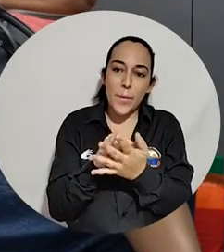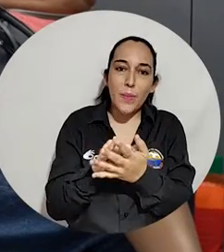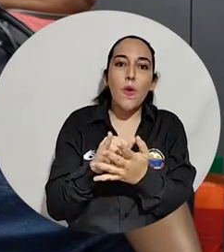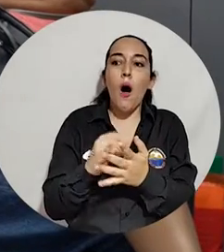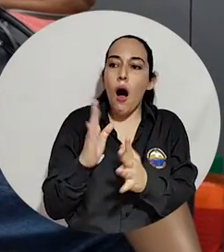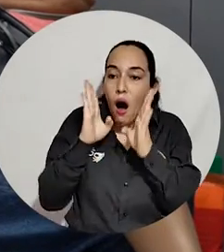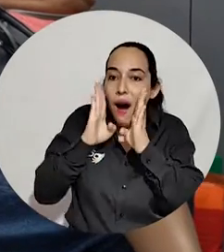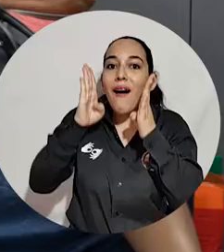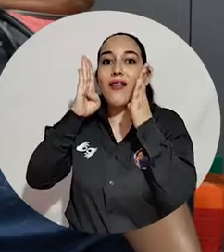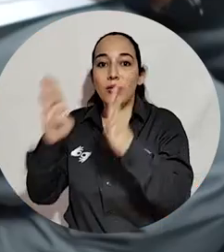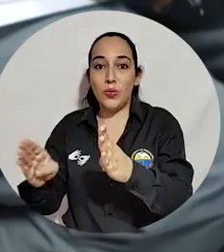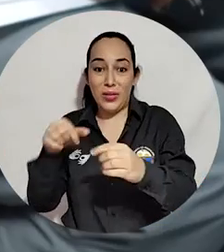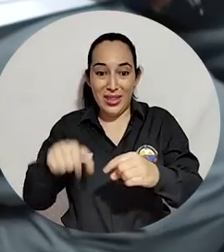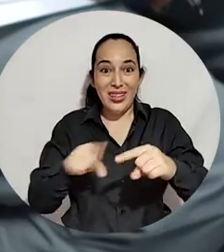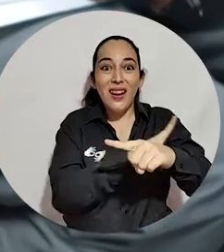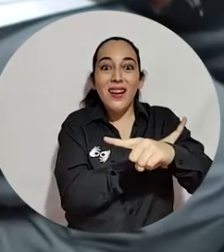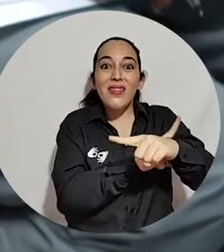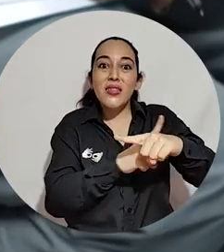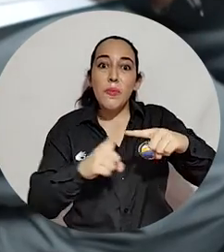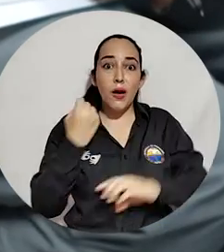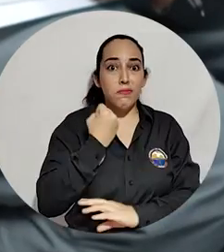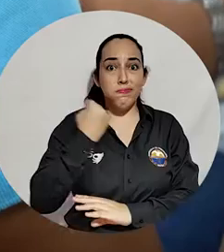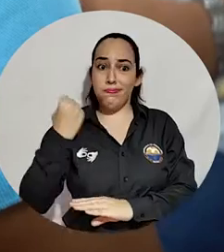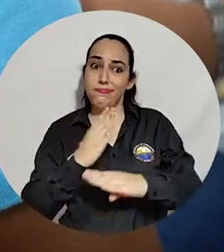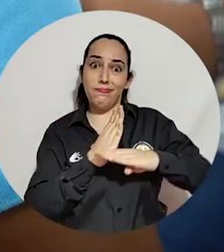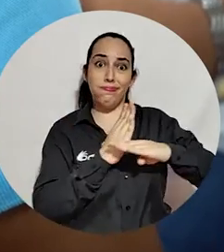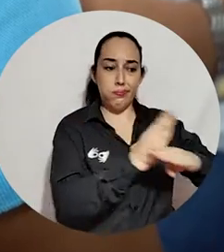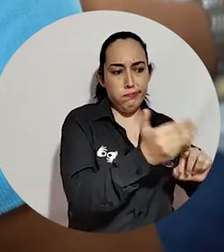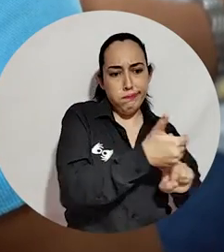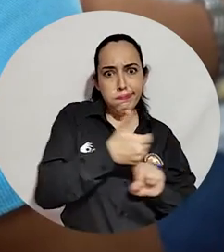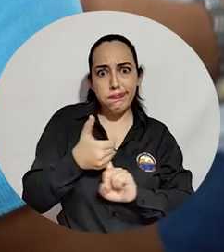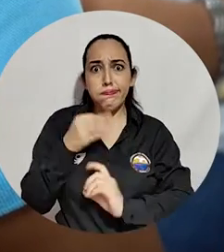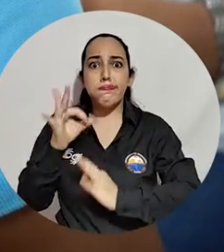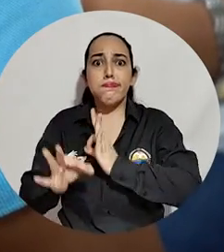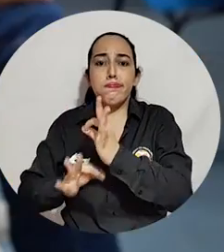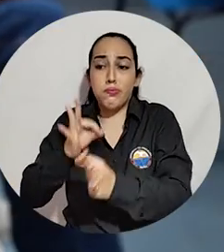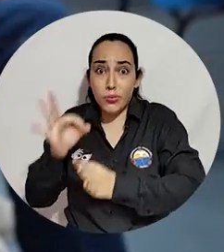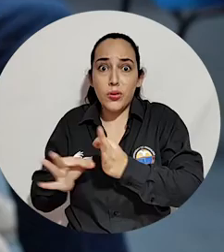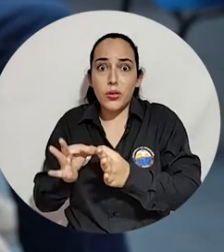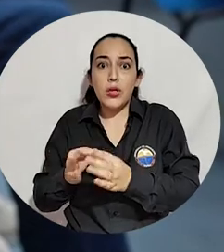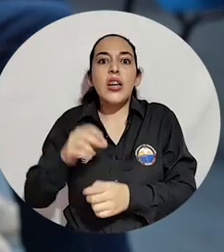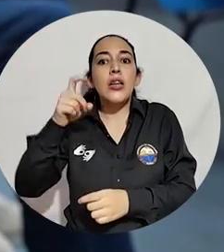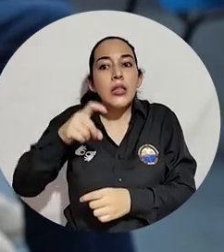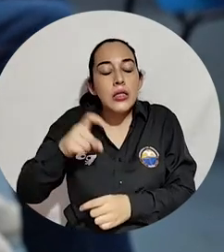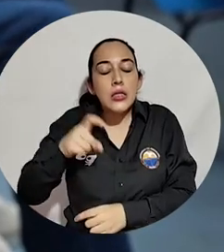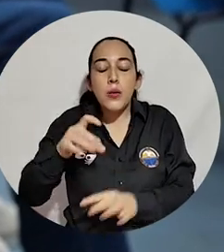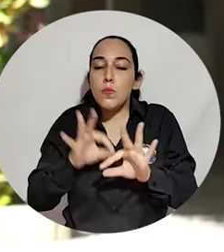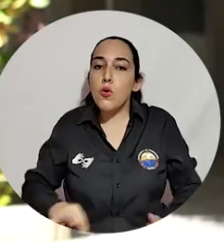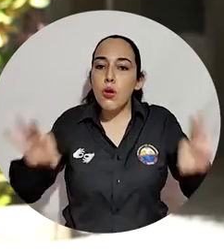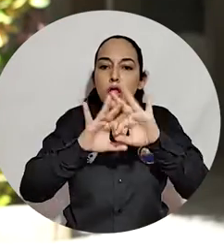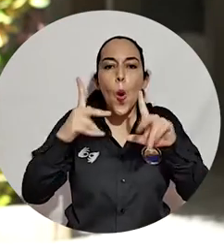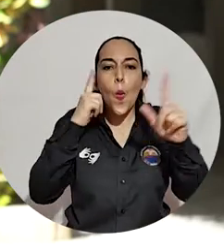Por eso surge la necesidad de que en plena semana que estamos conmemorando Semana de Prevención de Suicidios, se nos hace muy necesario poder trabajar primeros